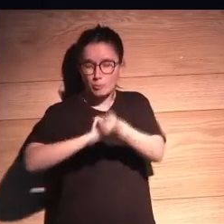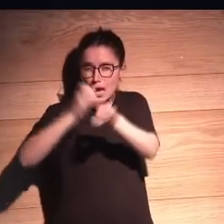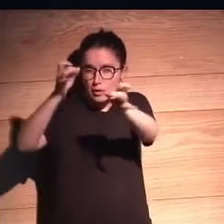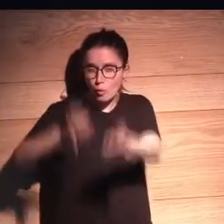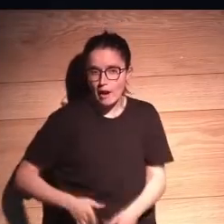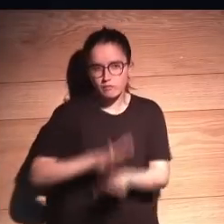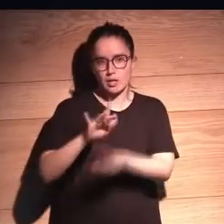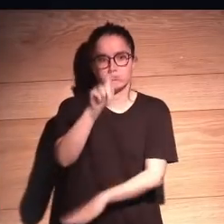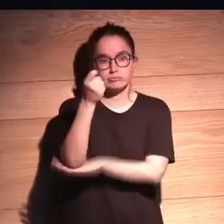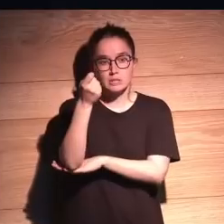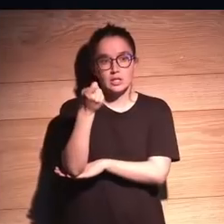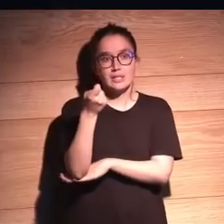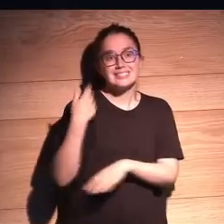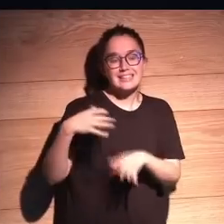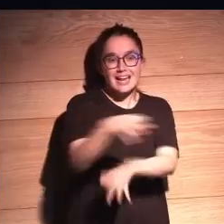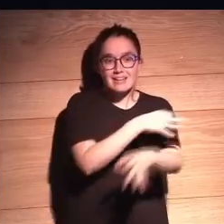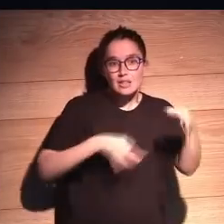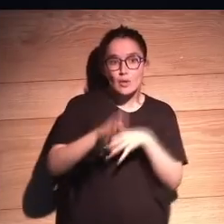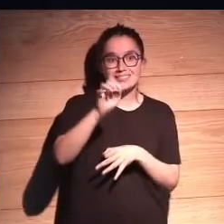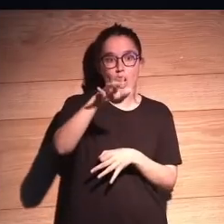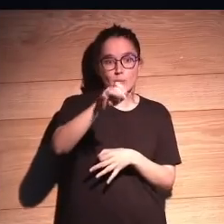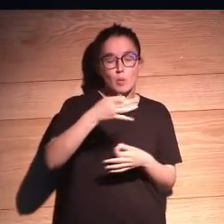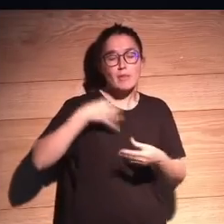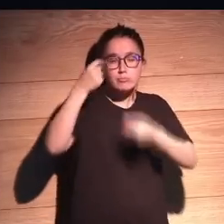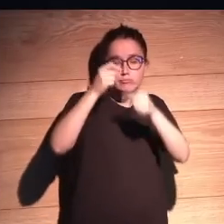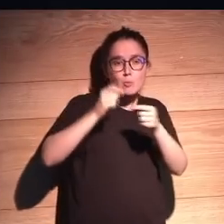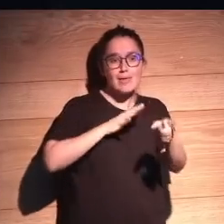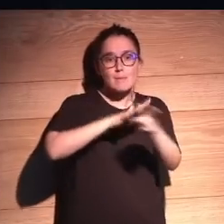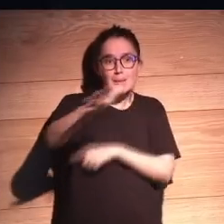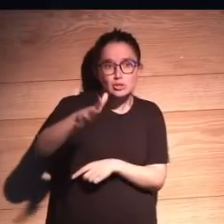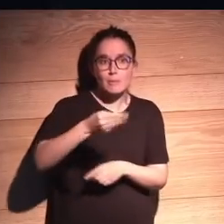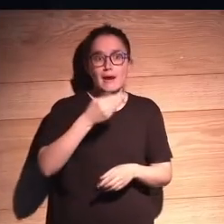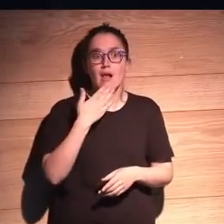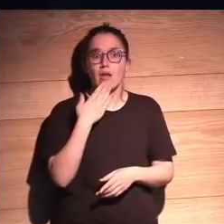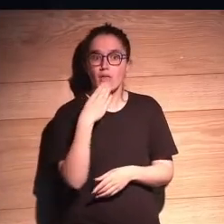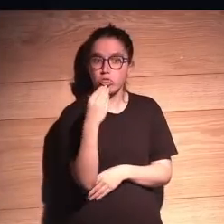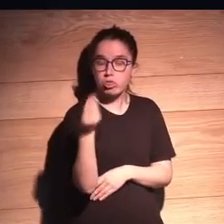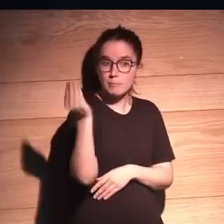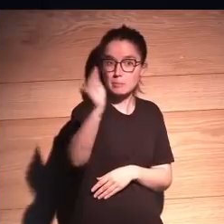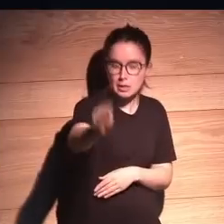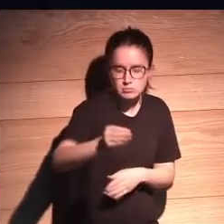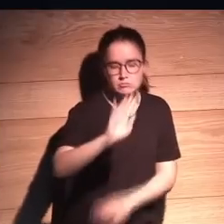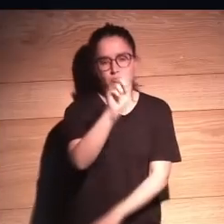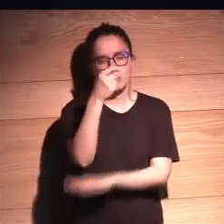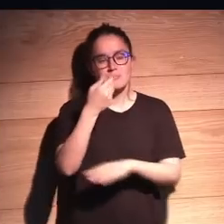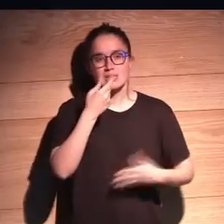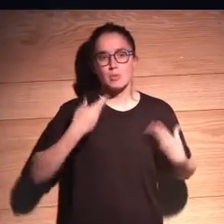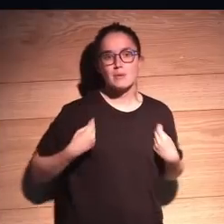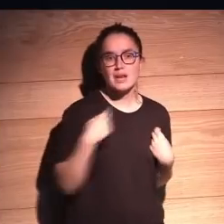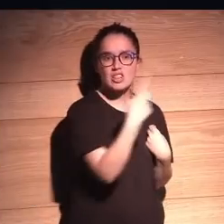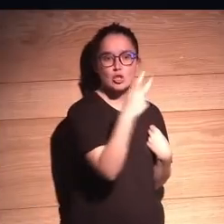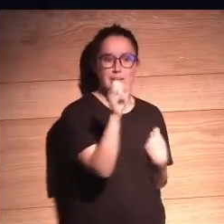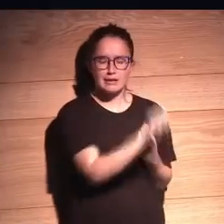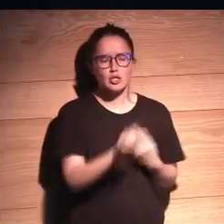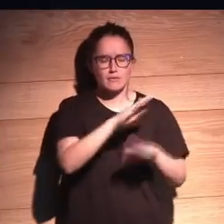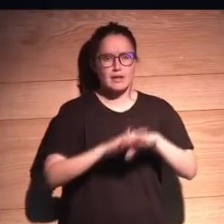corregir los telómeros de las células y a lo mejor tener un impacto sobre la longevidad, lo haremos. Si se puede vivir 120